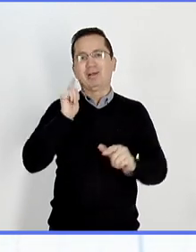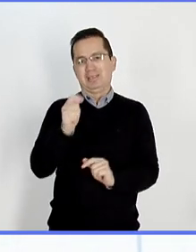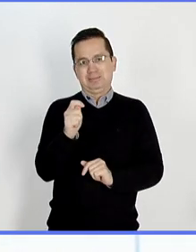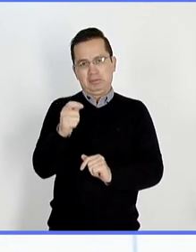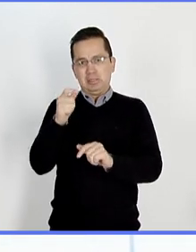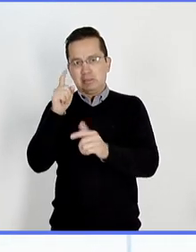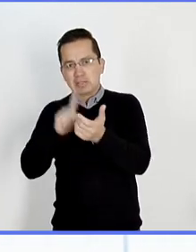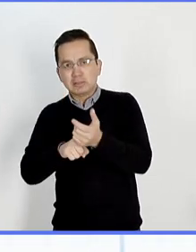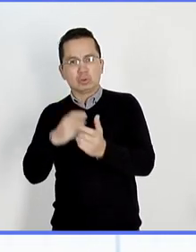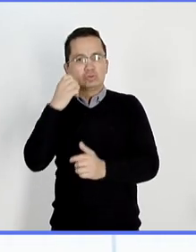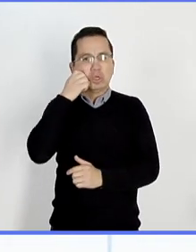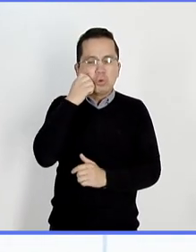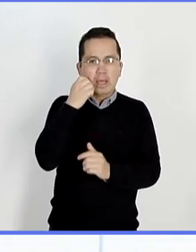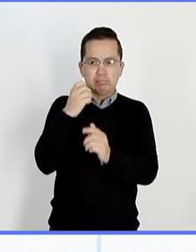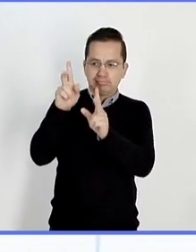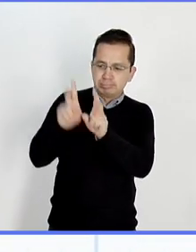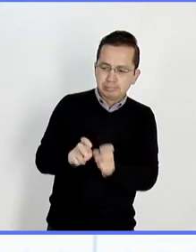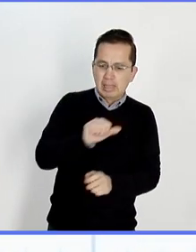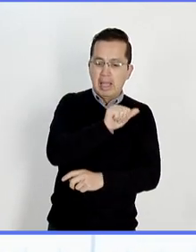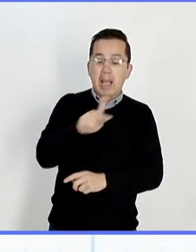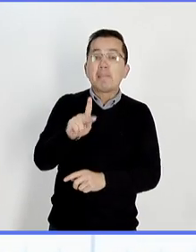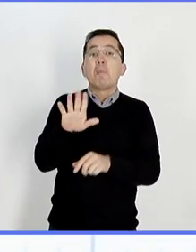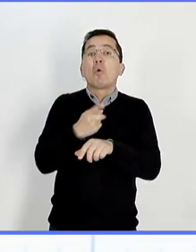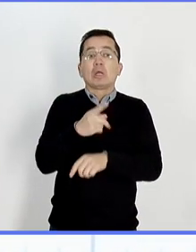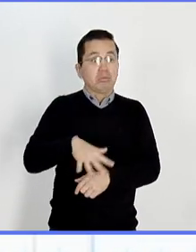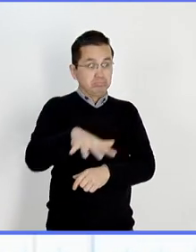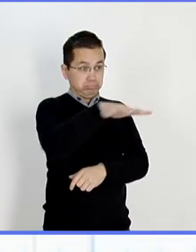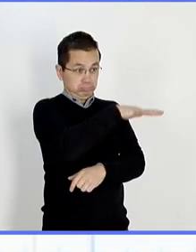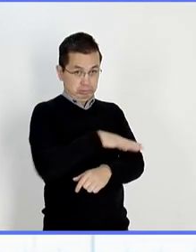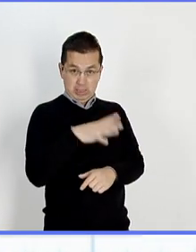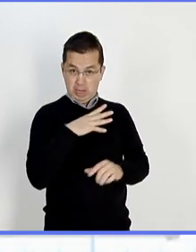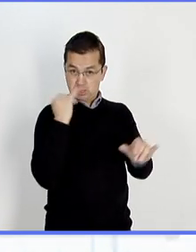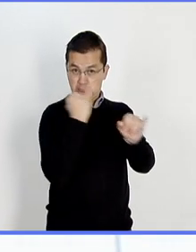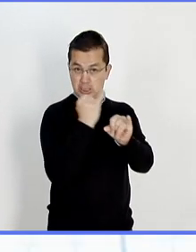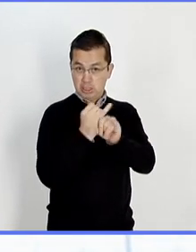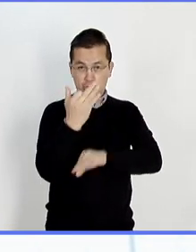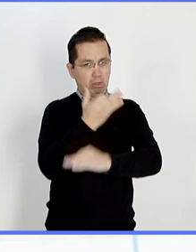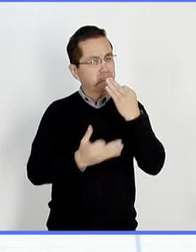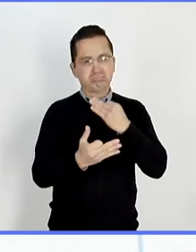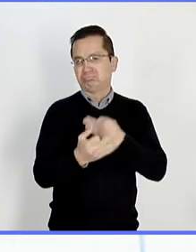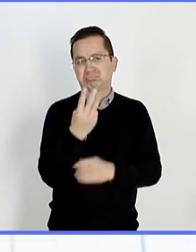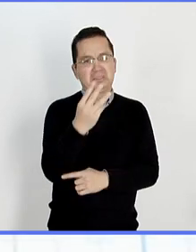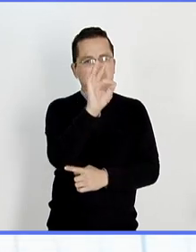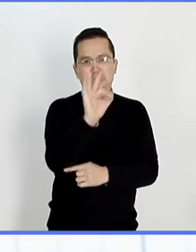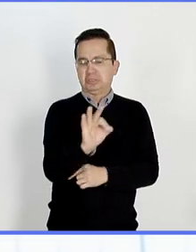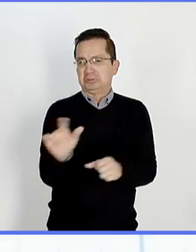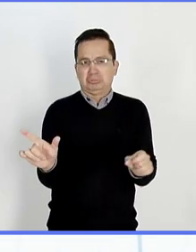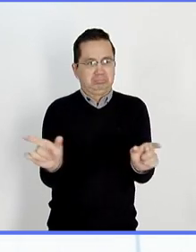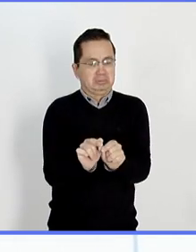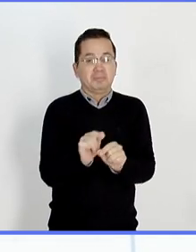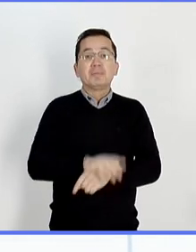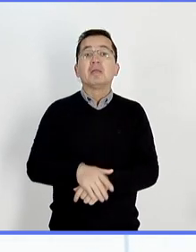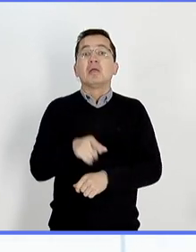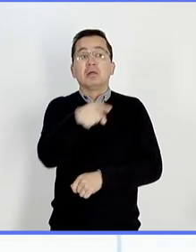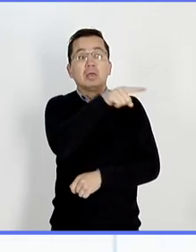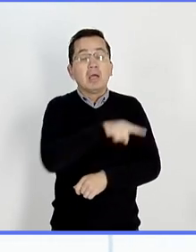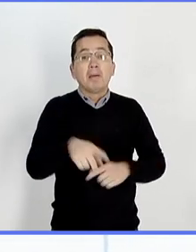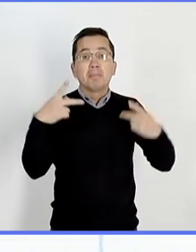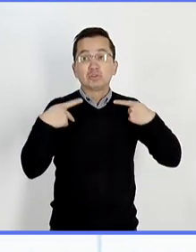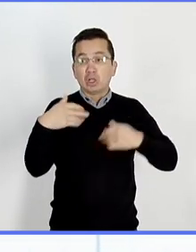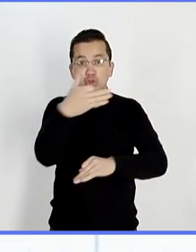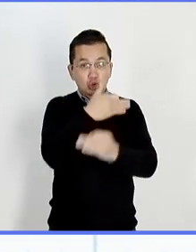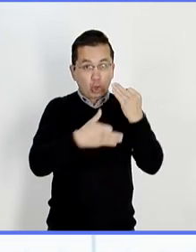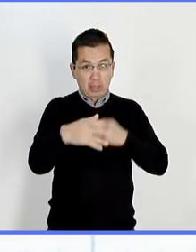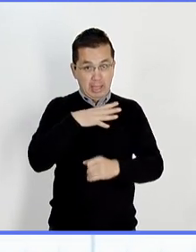3% de los hogares tiene internet. Esto representa una ventaja, no solo porque todos los alumnos cuentan con uno de estos aparatos,